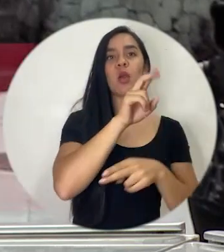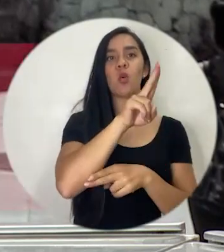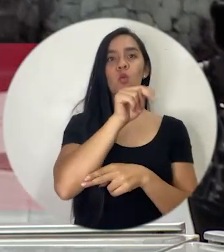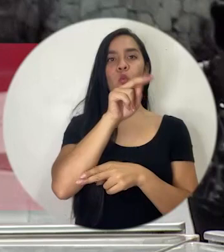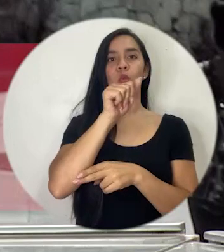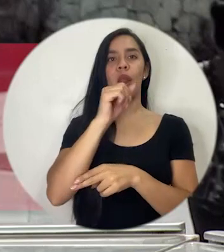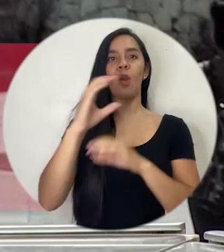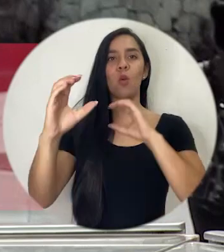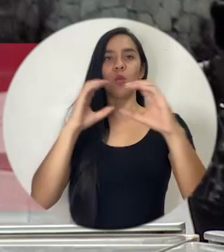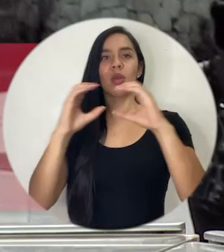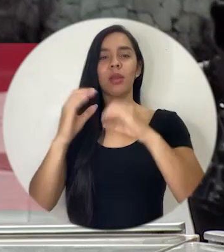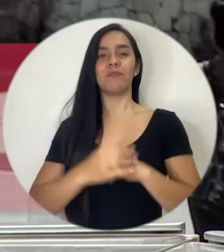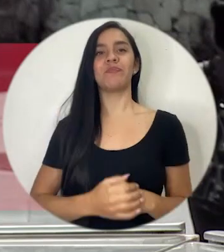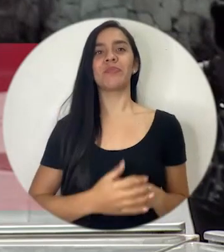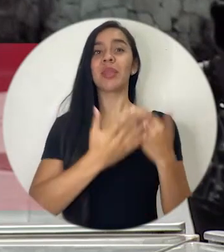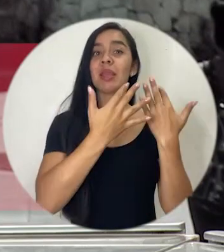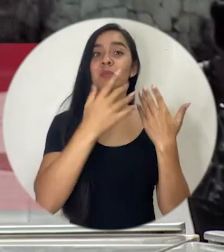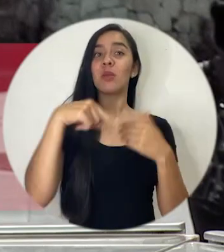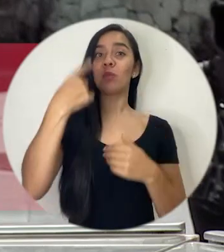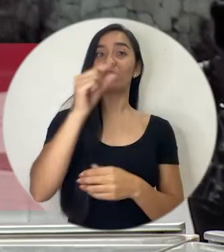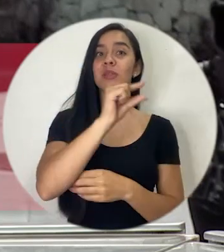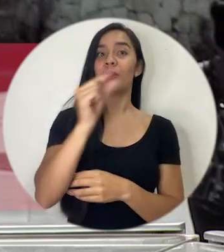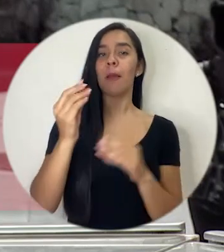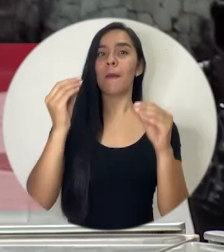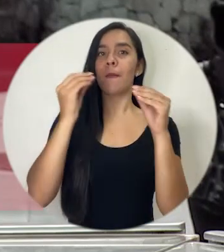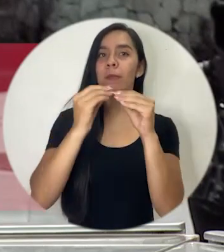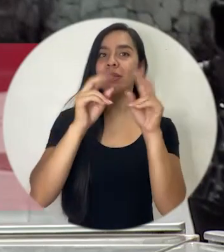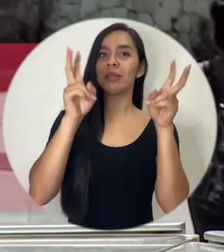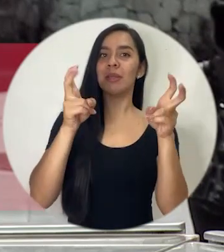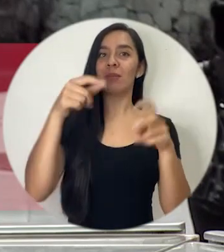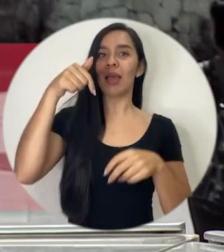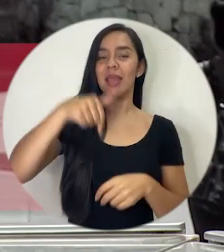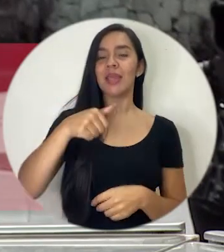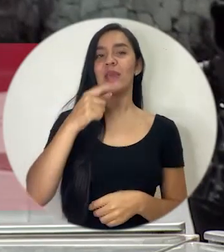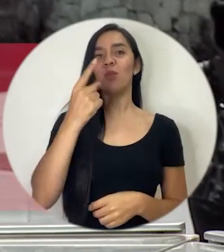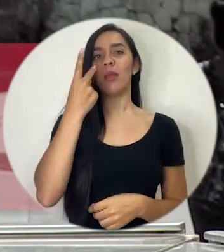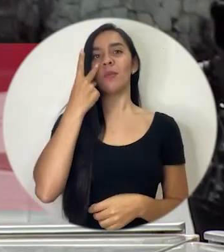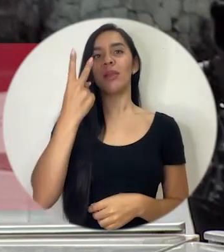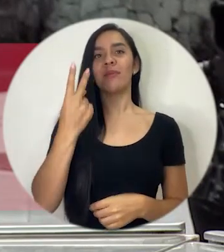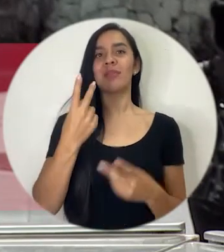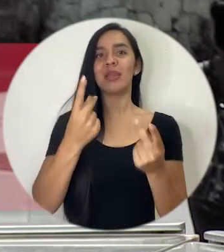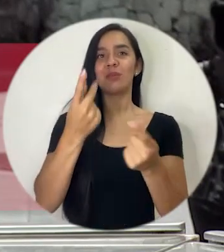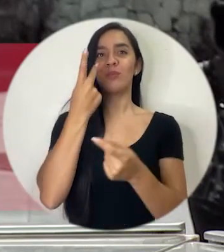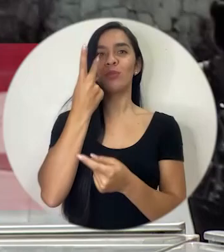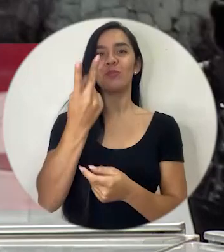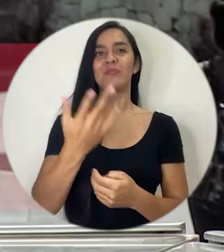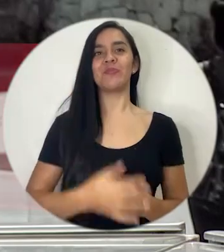Comunica esperamos la próxima semana con más aquí en Una Mirada hasta pronto